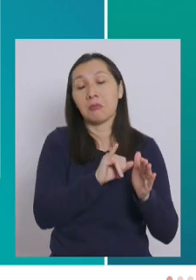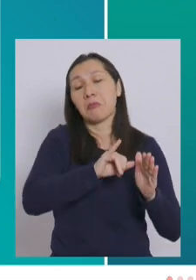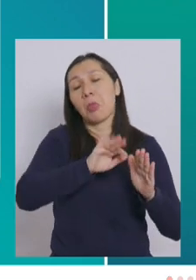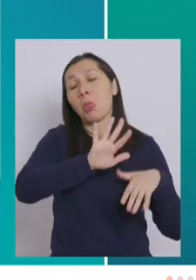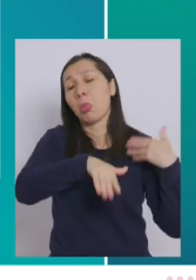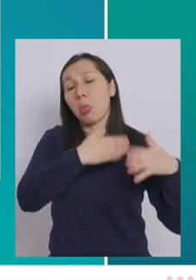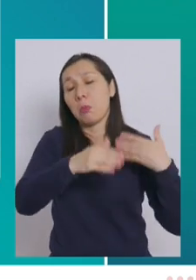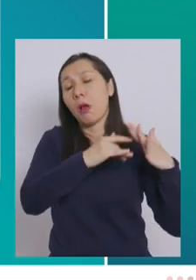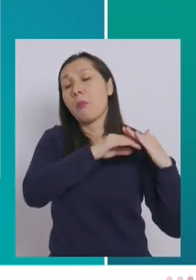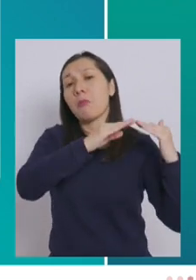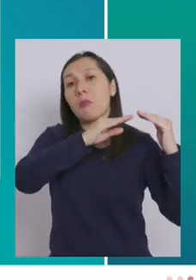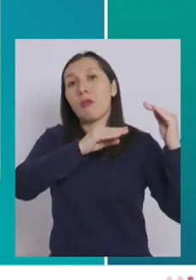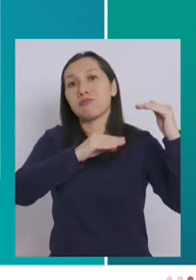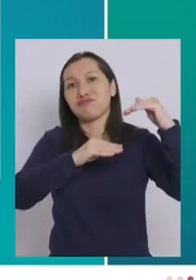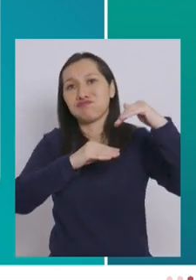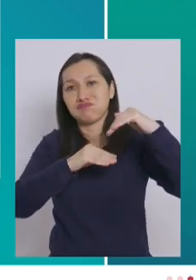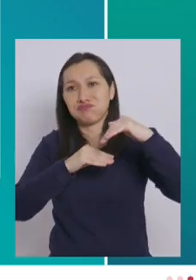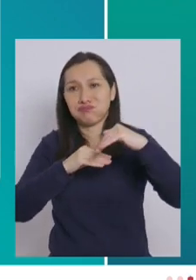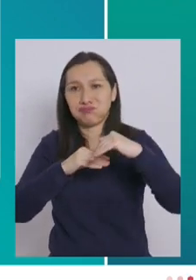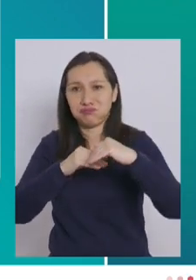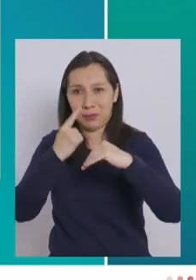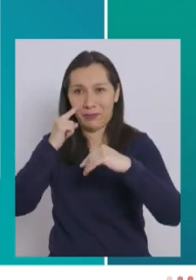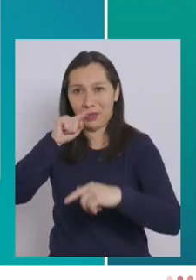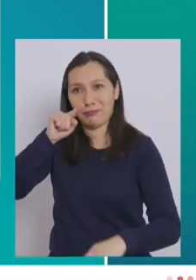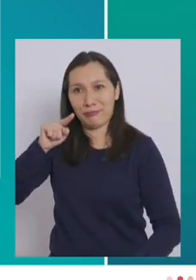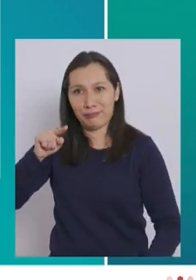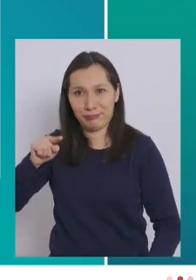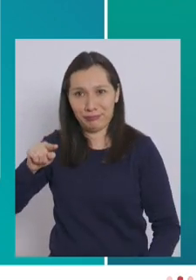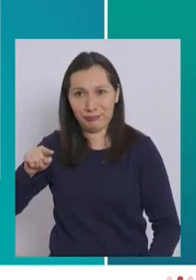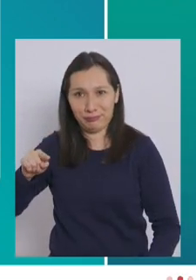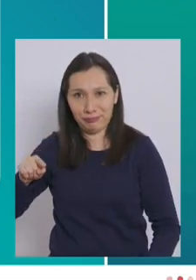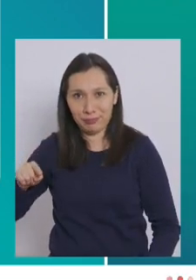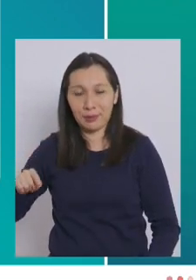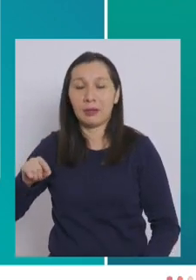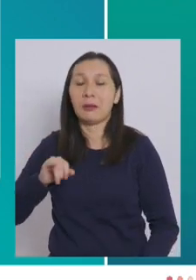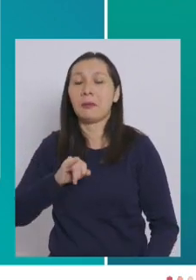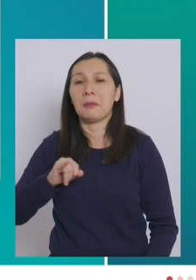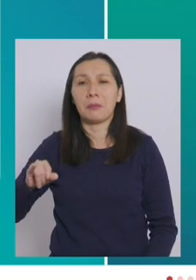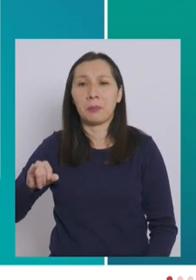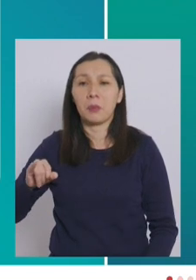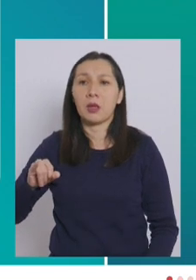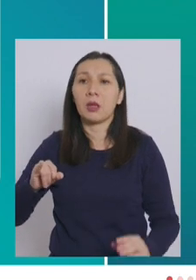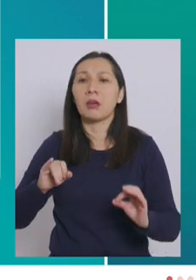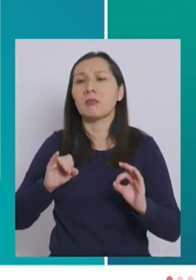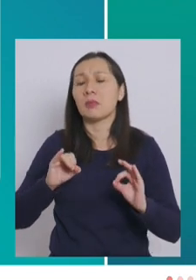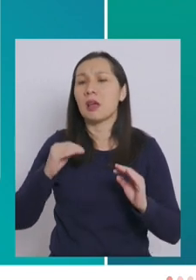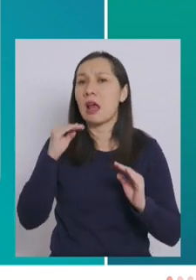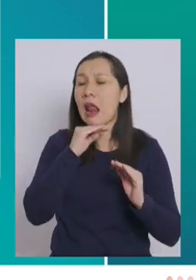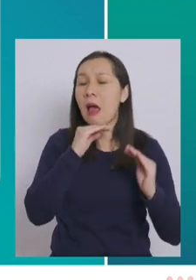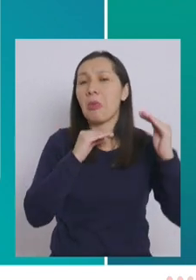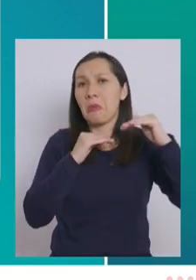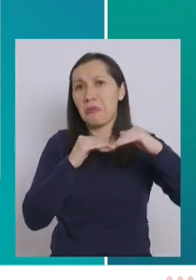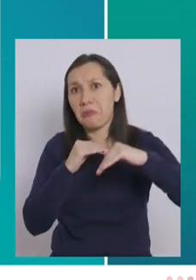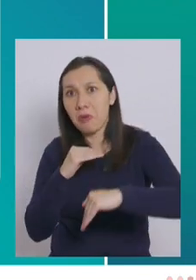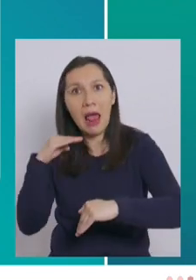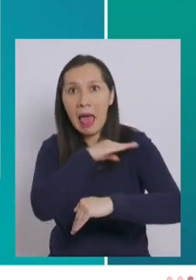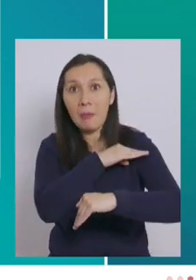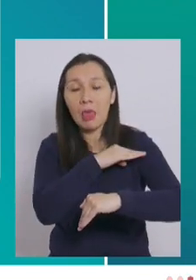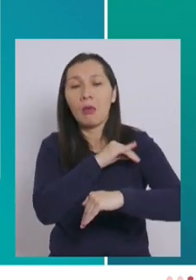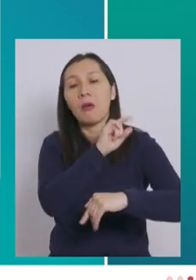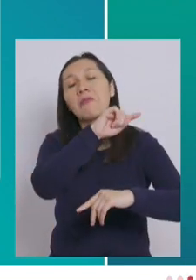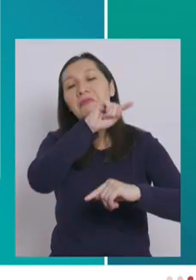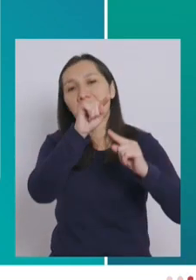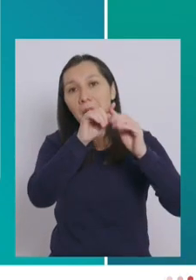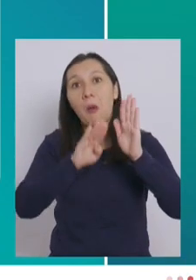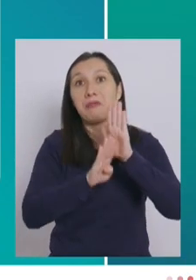Posteriormente, esta línea roja desciende y lo hace rápidamente, pero posteriormente se